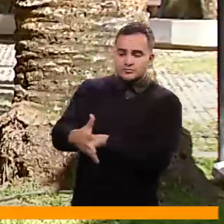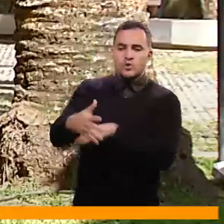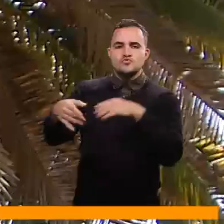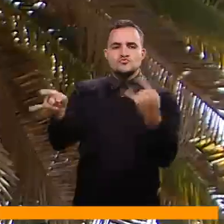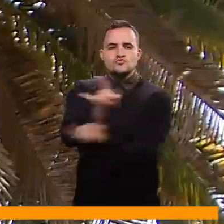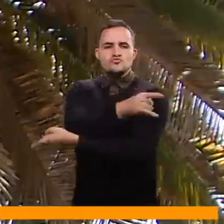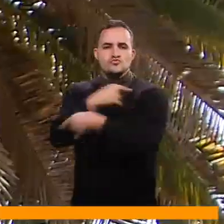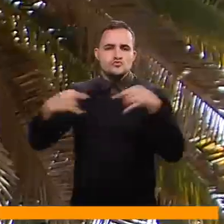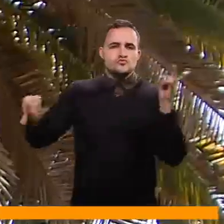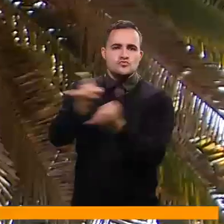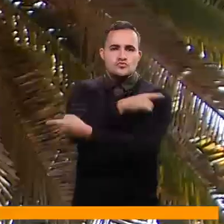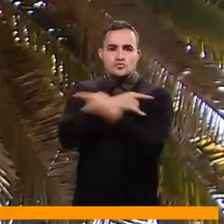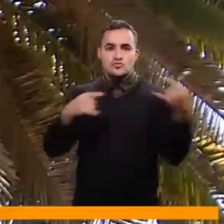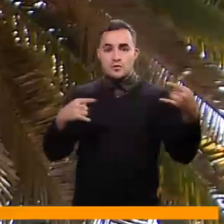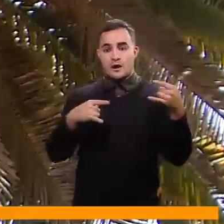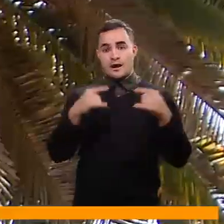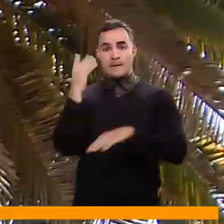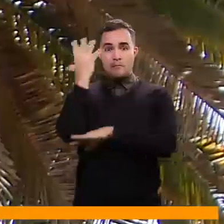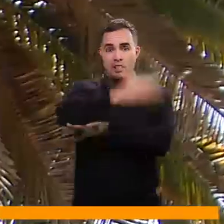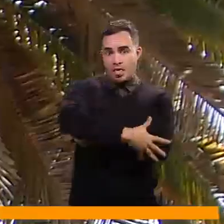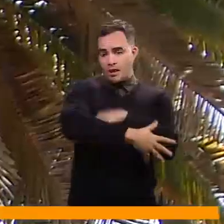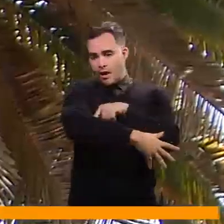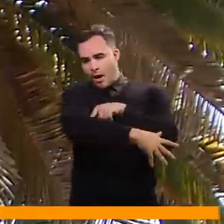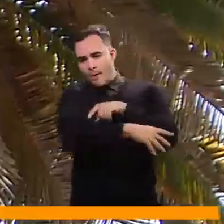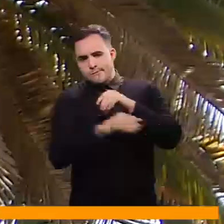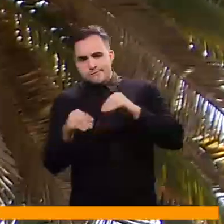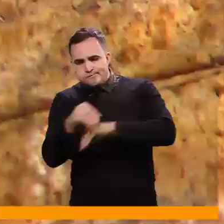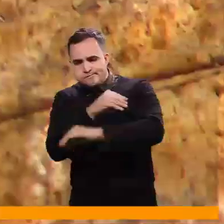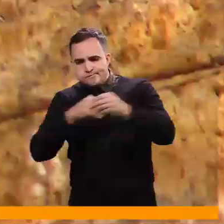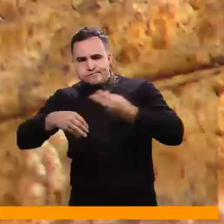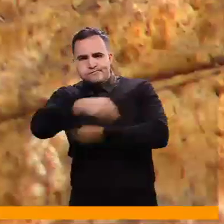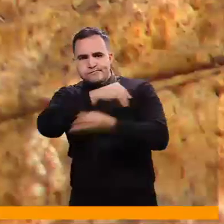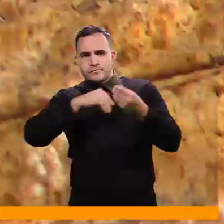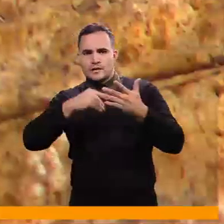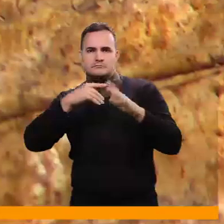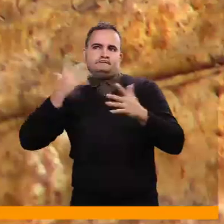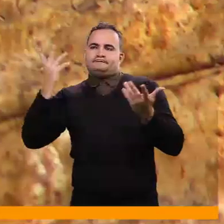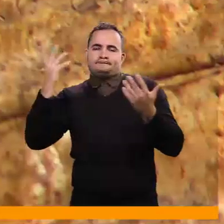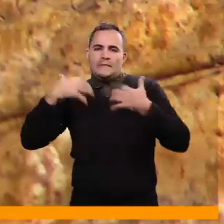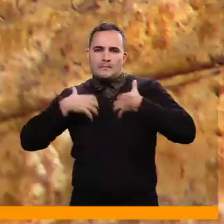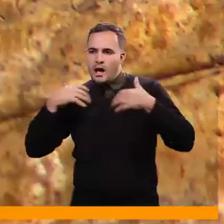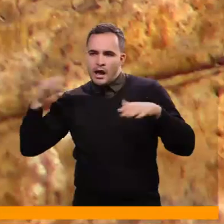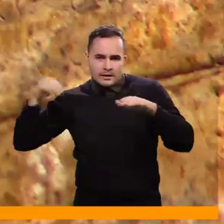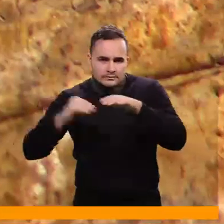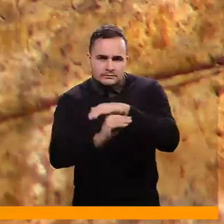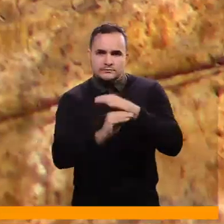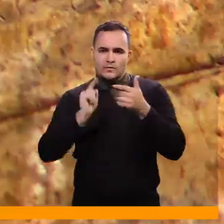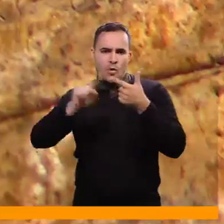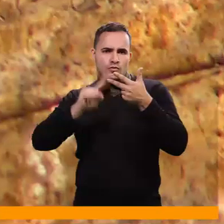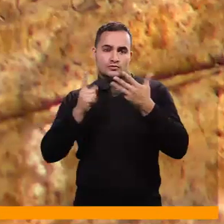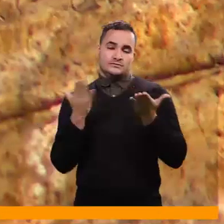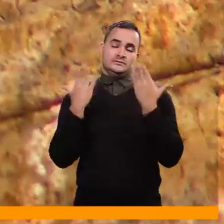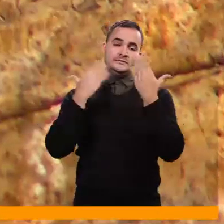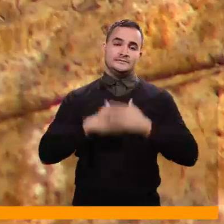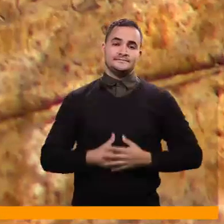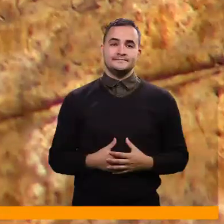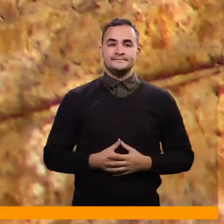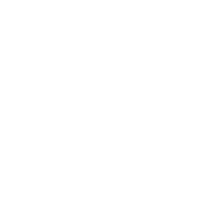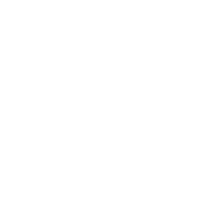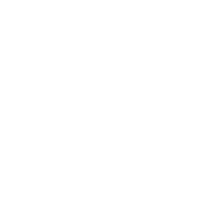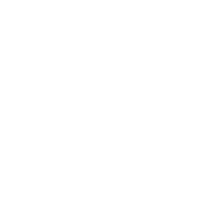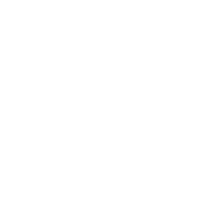en su interior está presentando muchos nichos que son albergue para fauna y para el tomofauna.